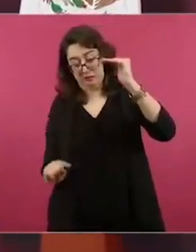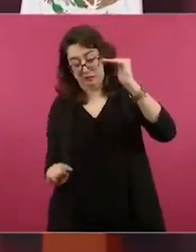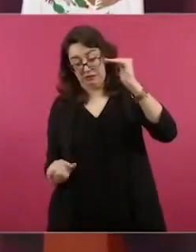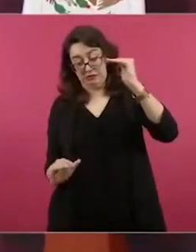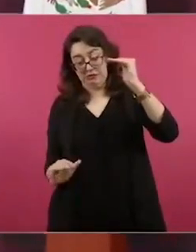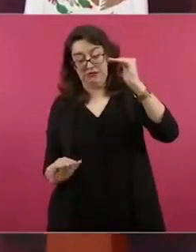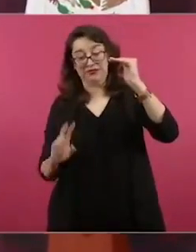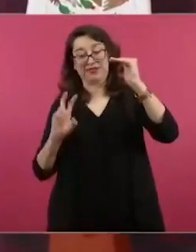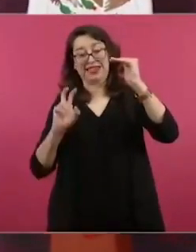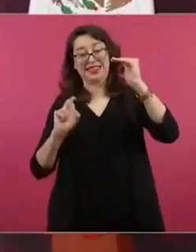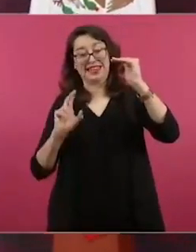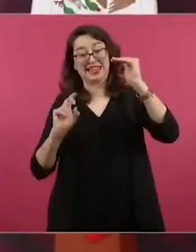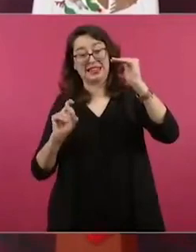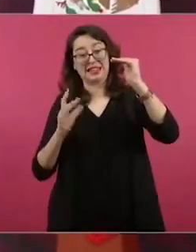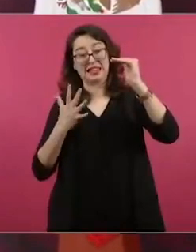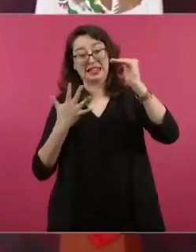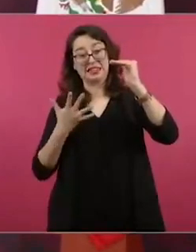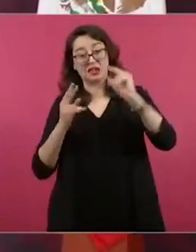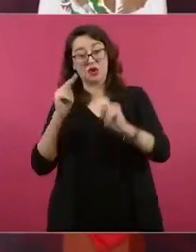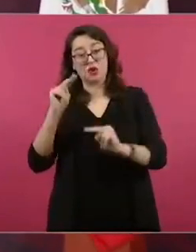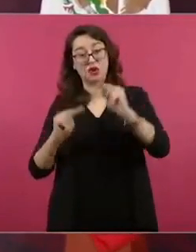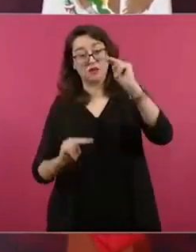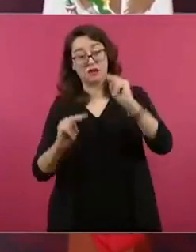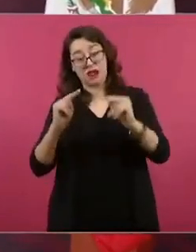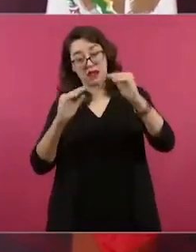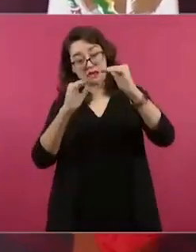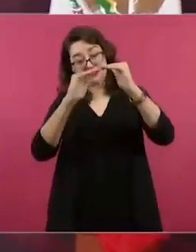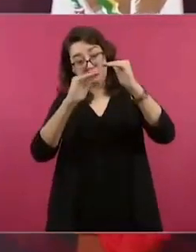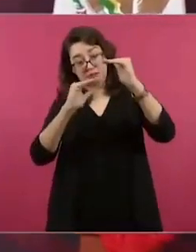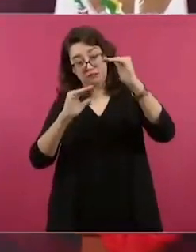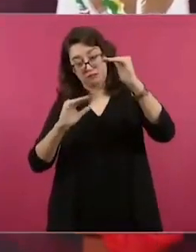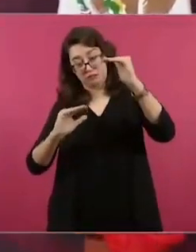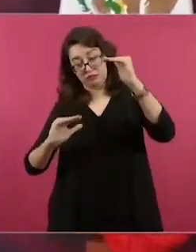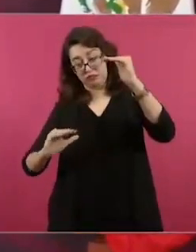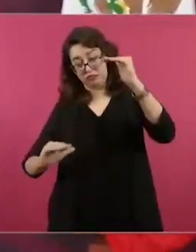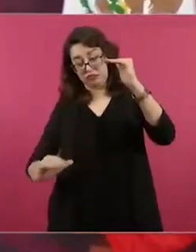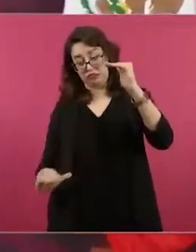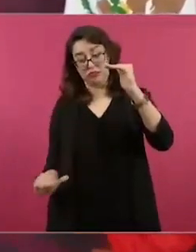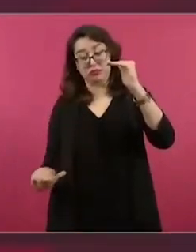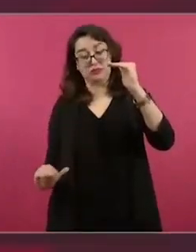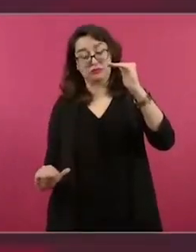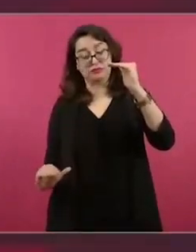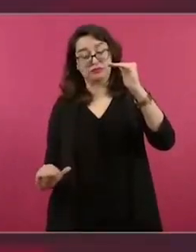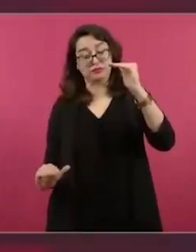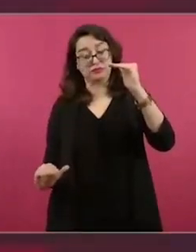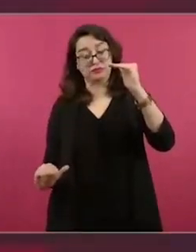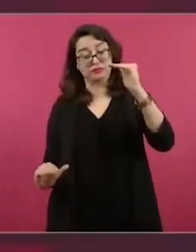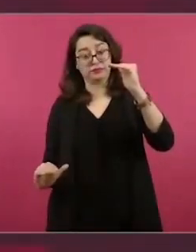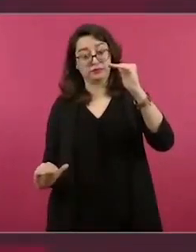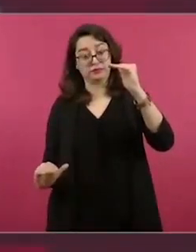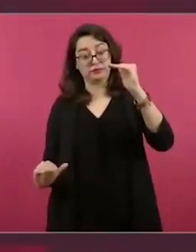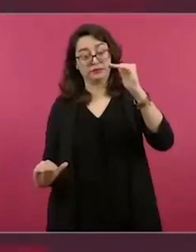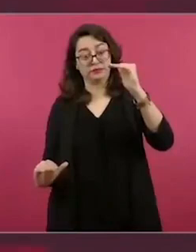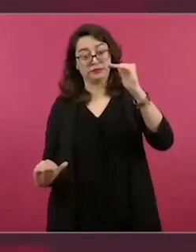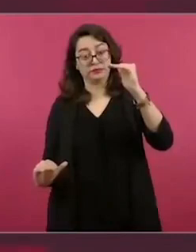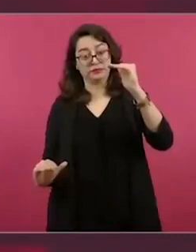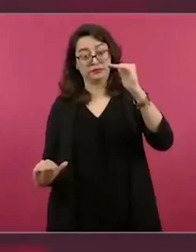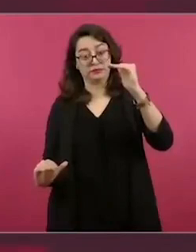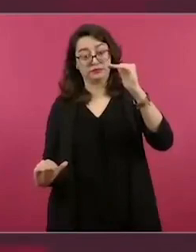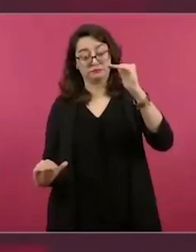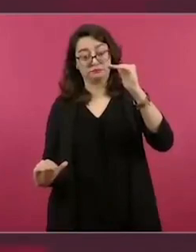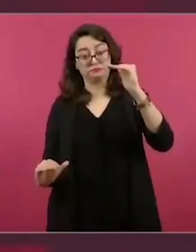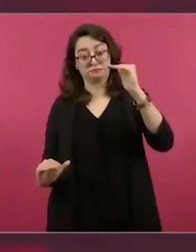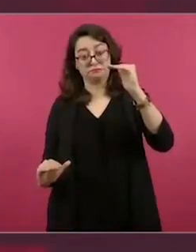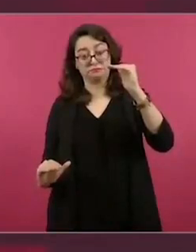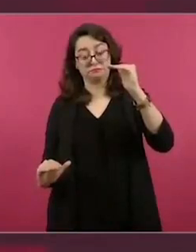a lo que tenían ingresos los de abajo, los más